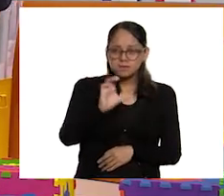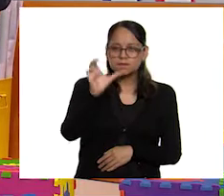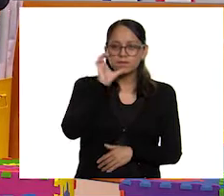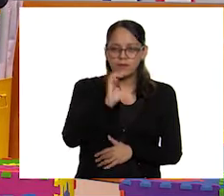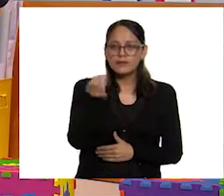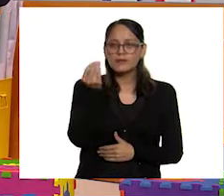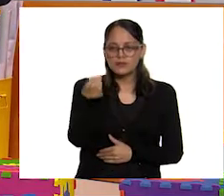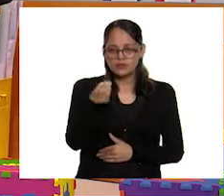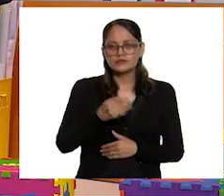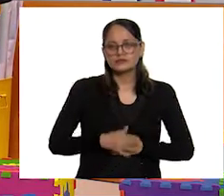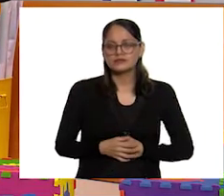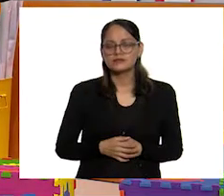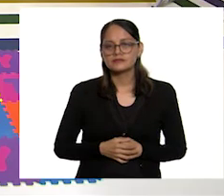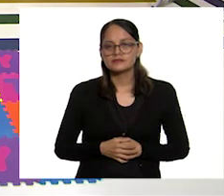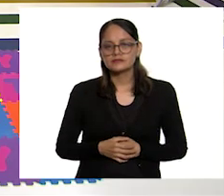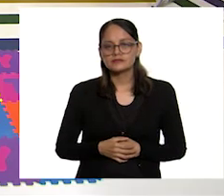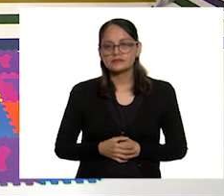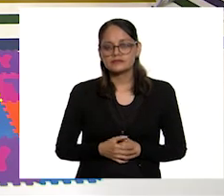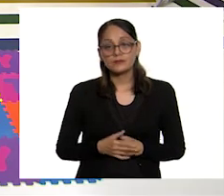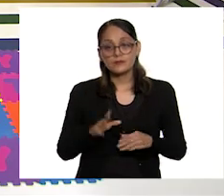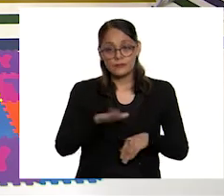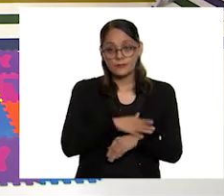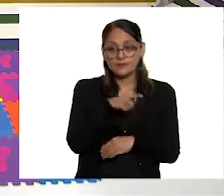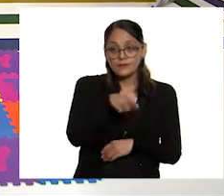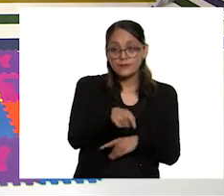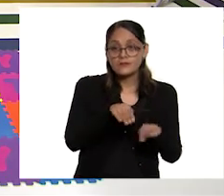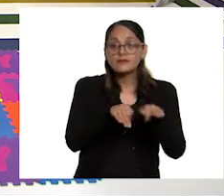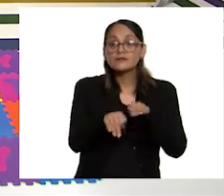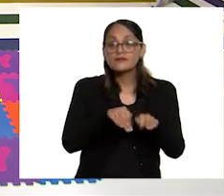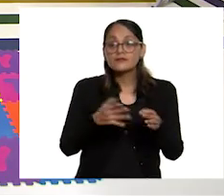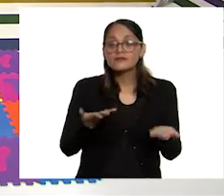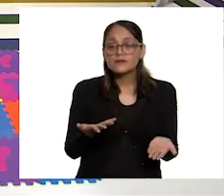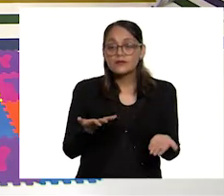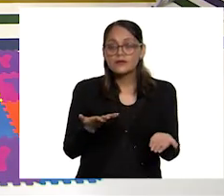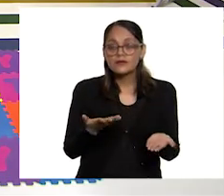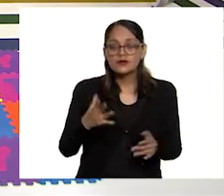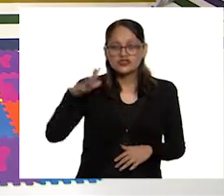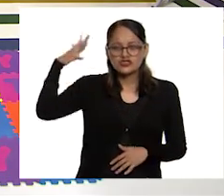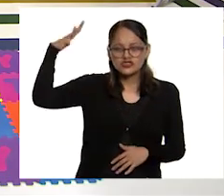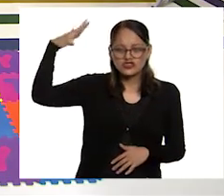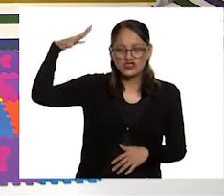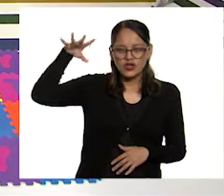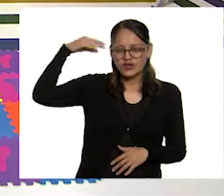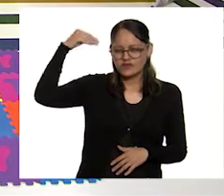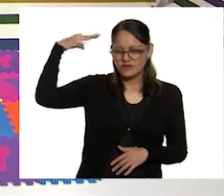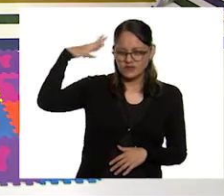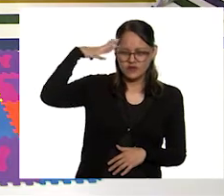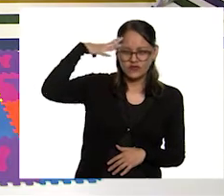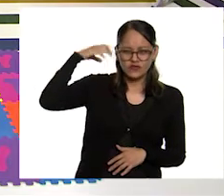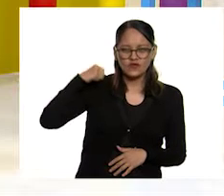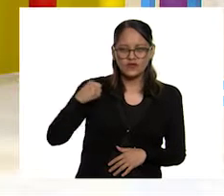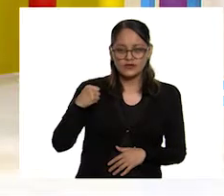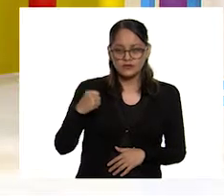hidratarse. Claro. Porque él trabaja bajo los rayos del sol. Claro, sí, sí, sí.